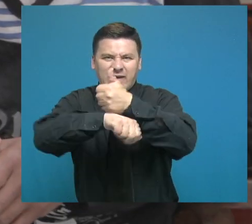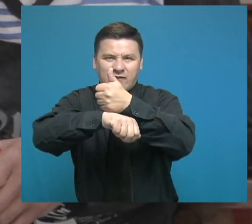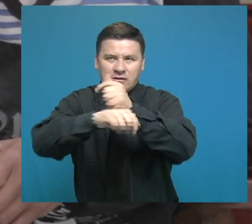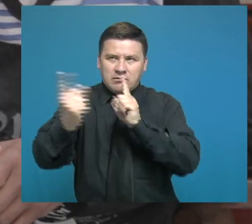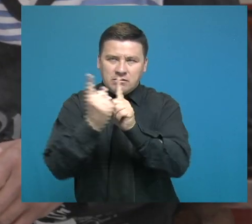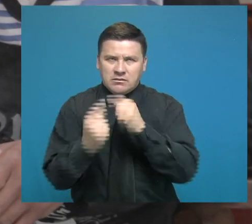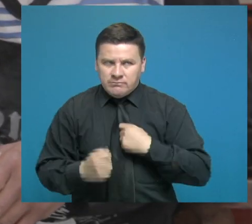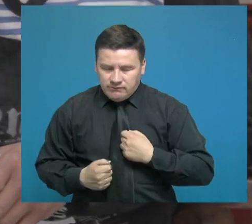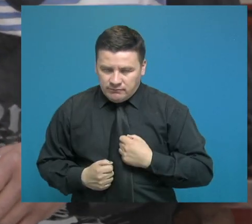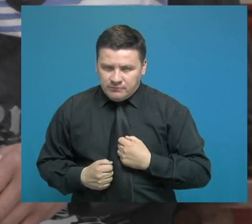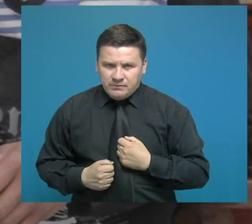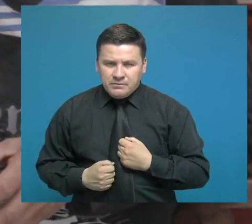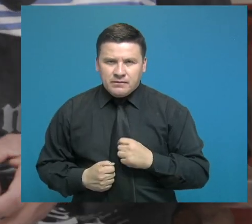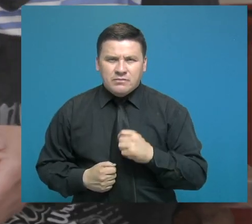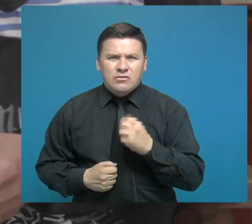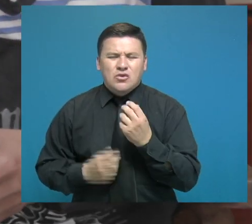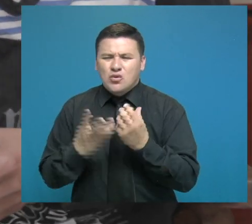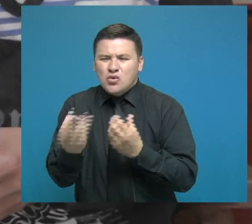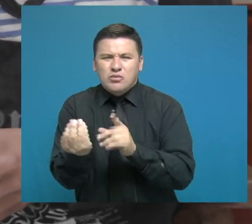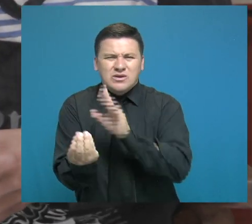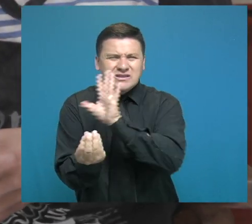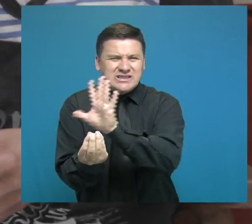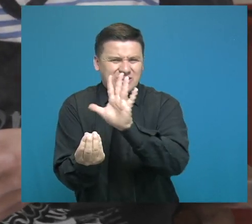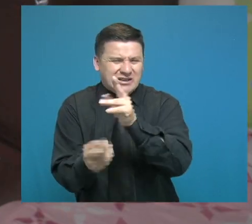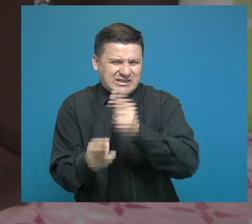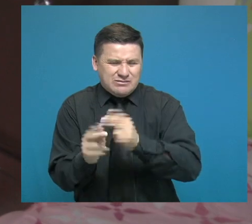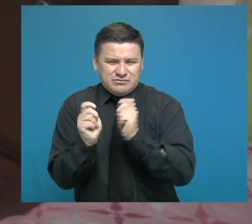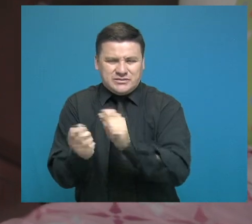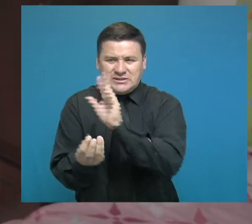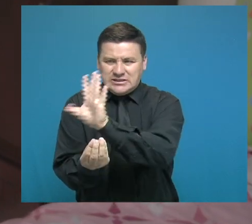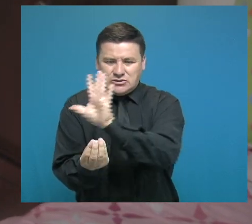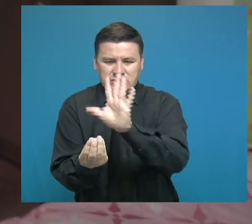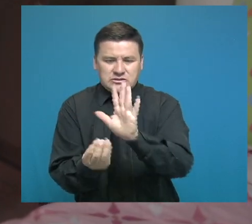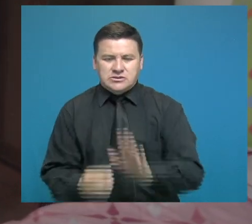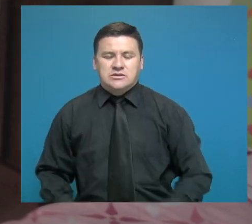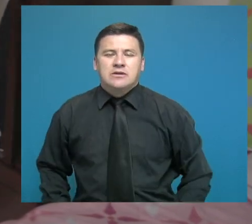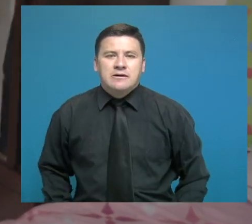llevaron a donde un jefe, de 5'5".